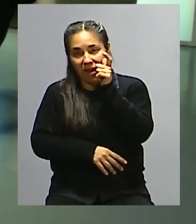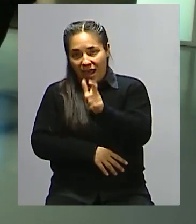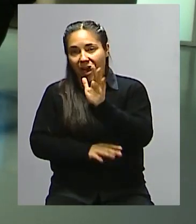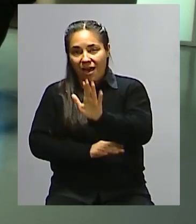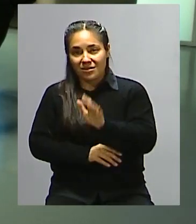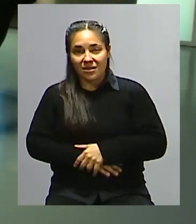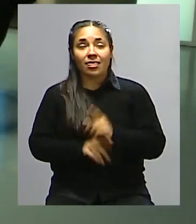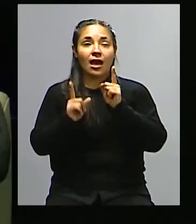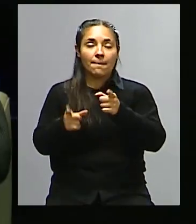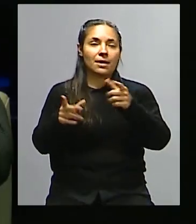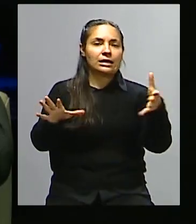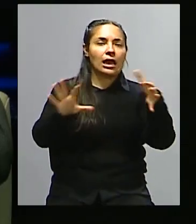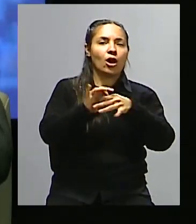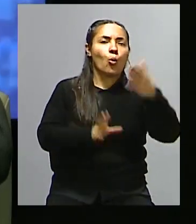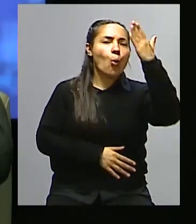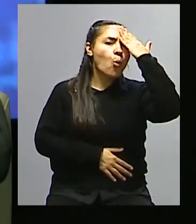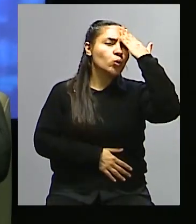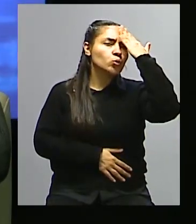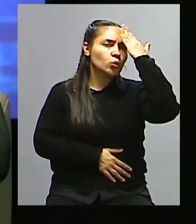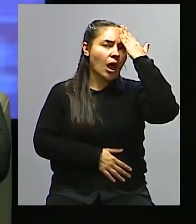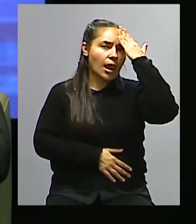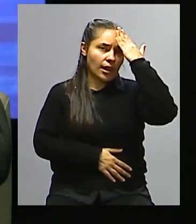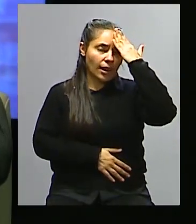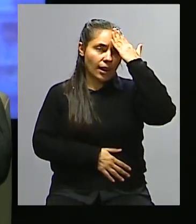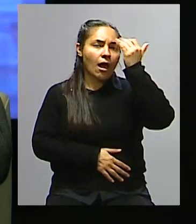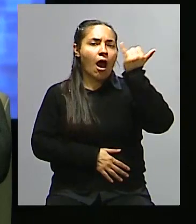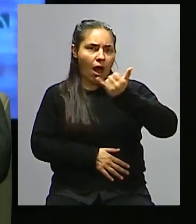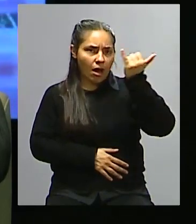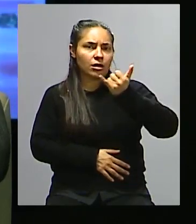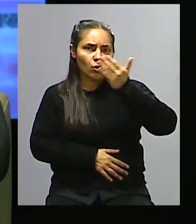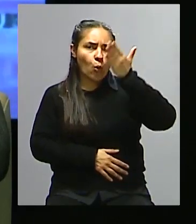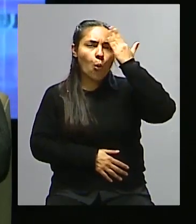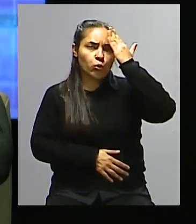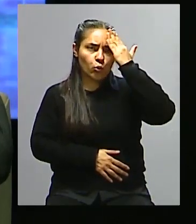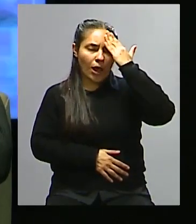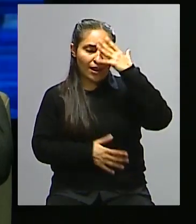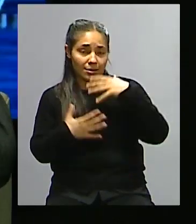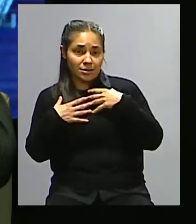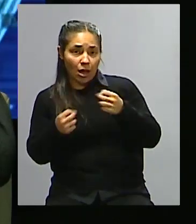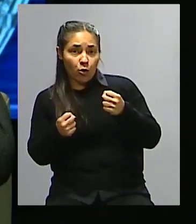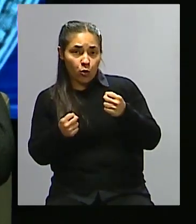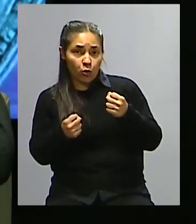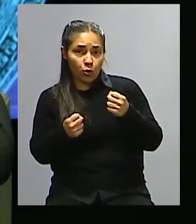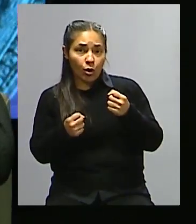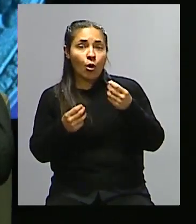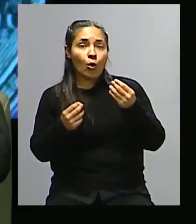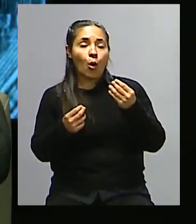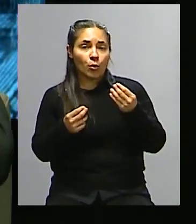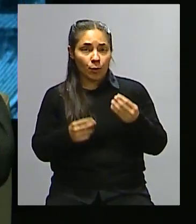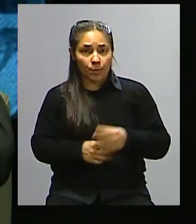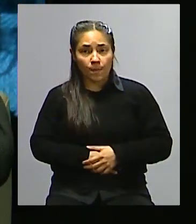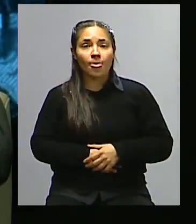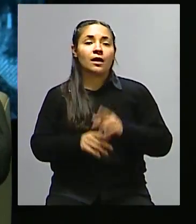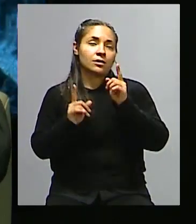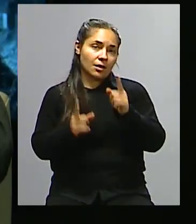que tienen que ver con lo cultural. Tiene un gran porcentaje en nuestras decisiones en salud, la impronta cultural. Por supuesto,